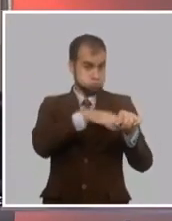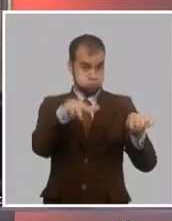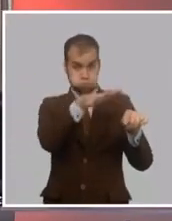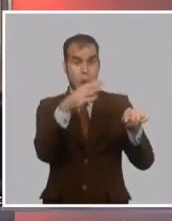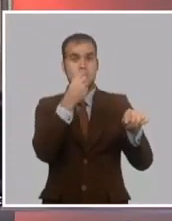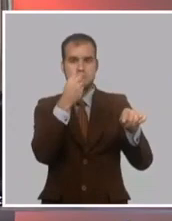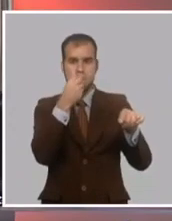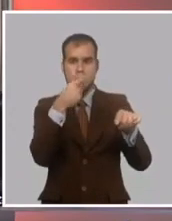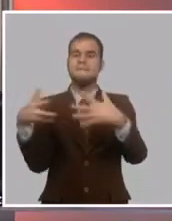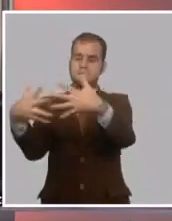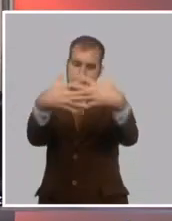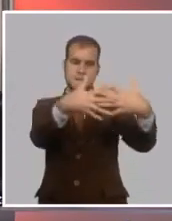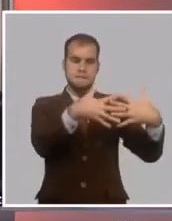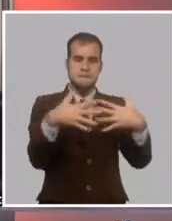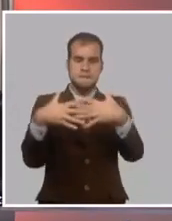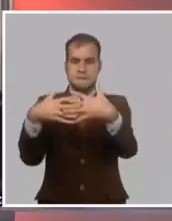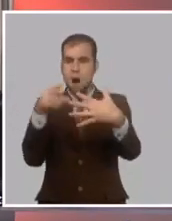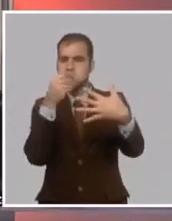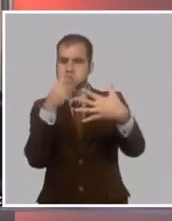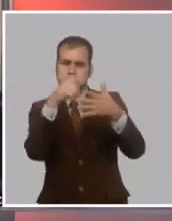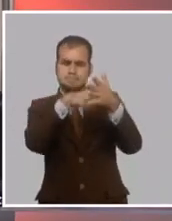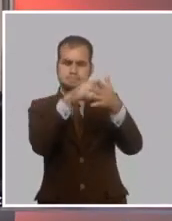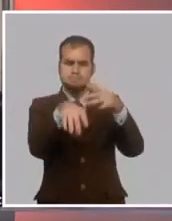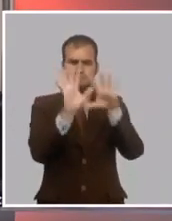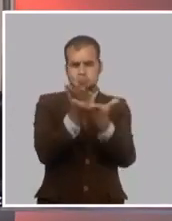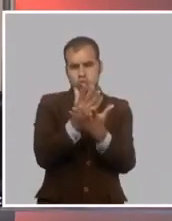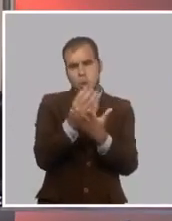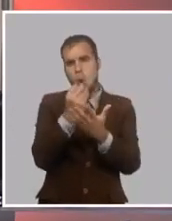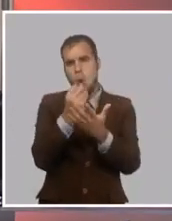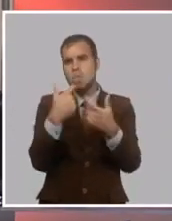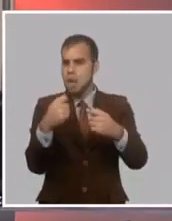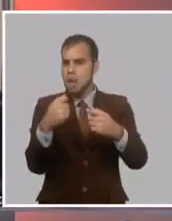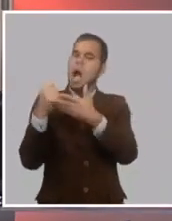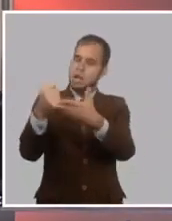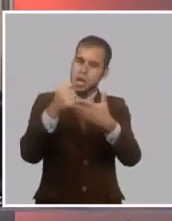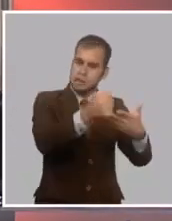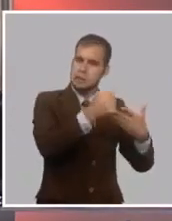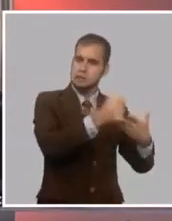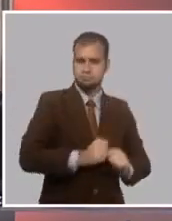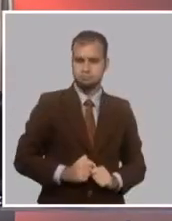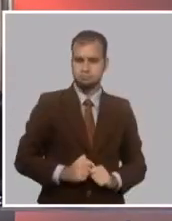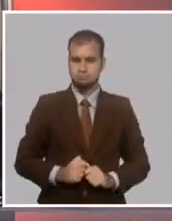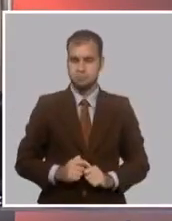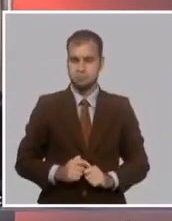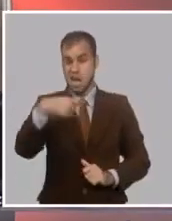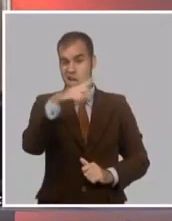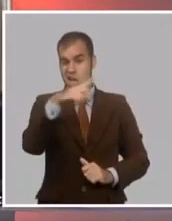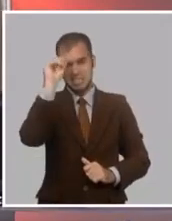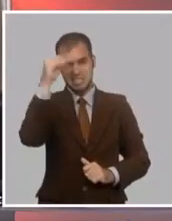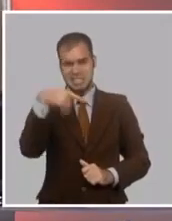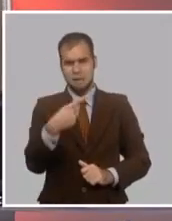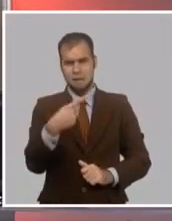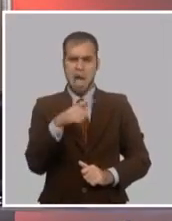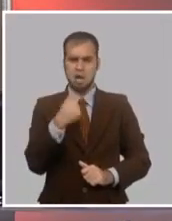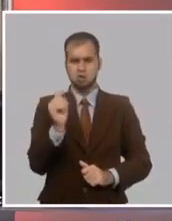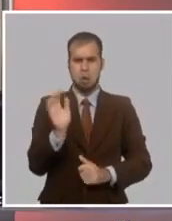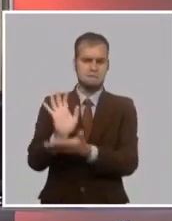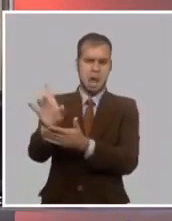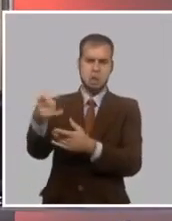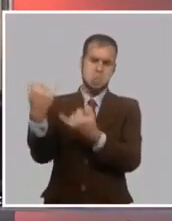iniciativa tremenda. Y esa capacidad de iniciativa, además, no podía limitarse por una estructura burocratizada.